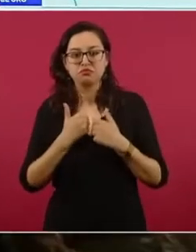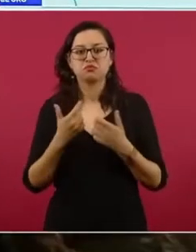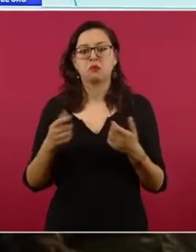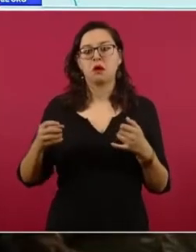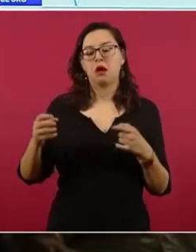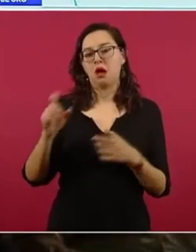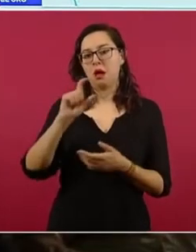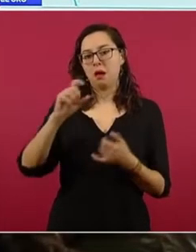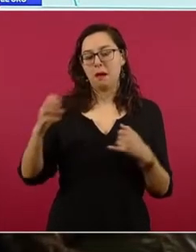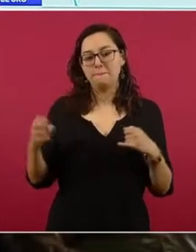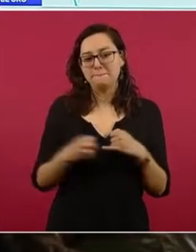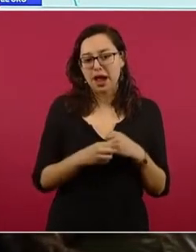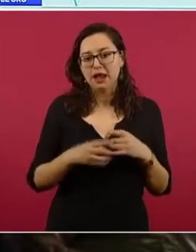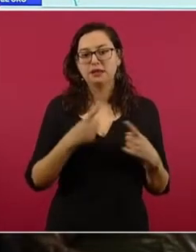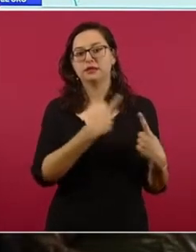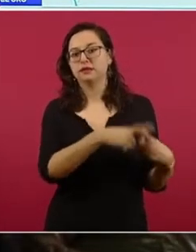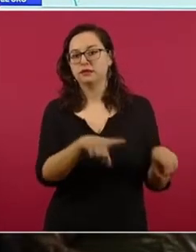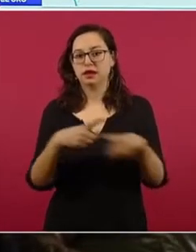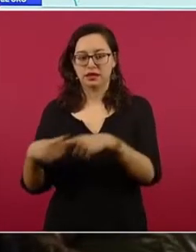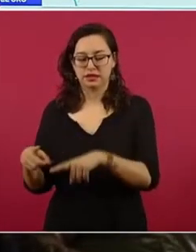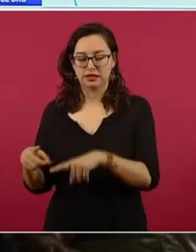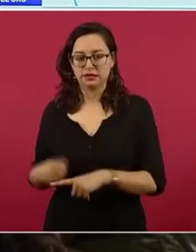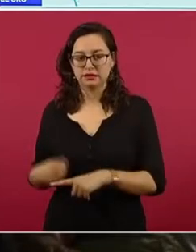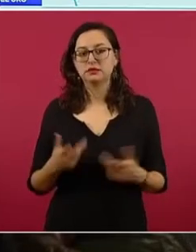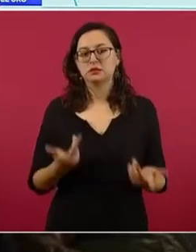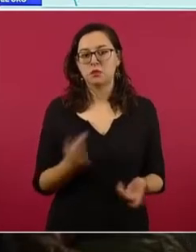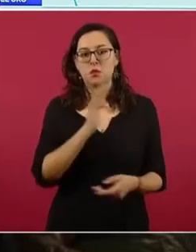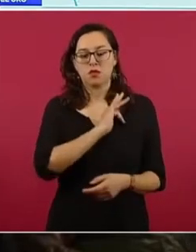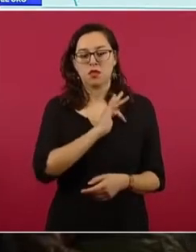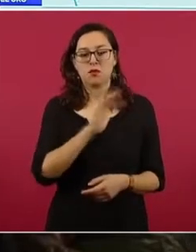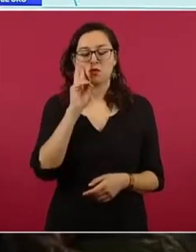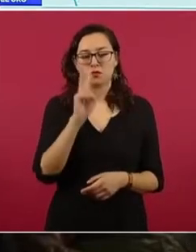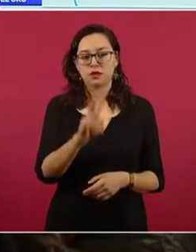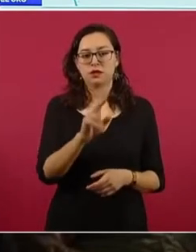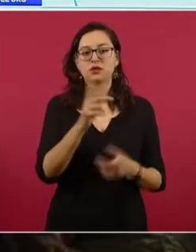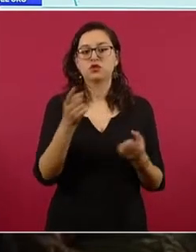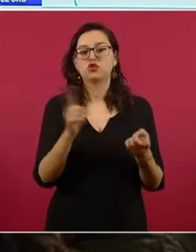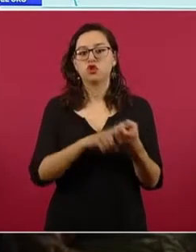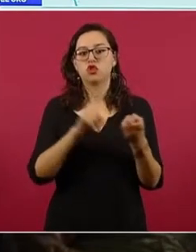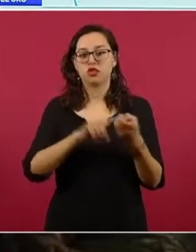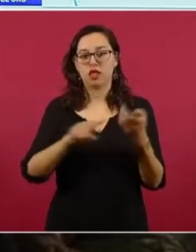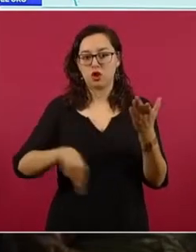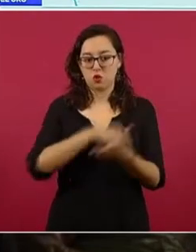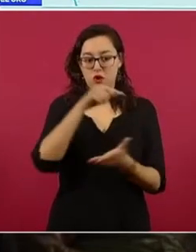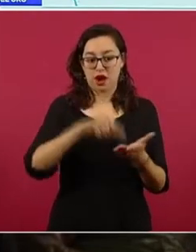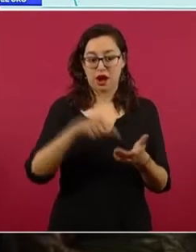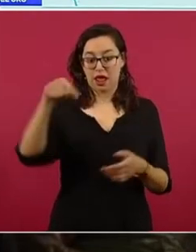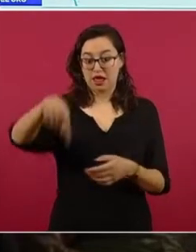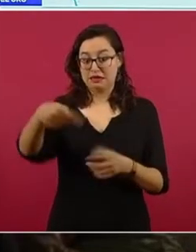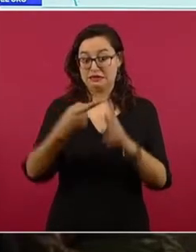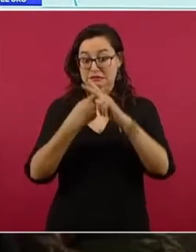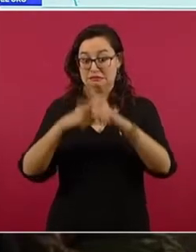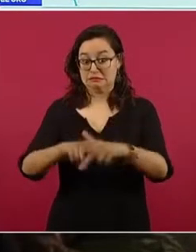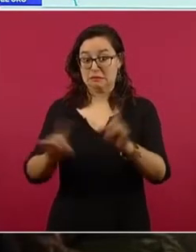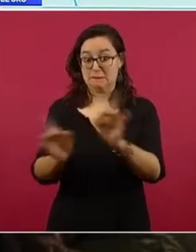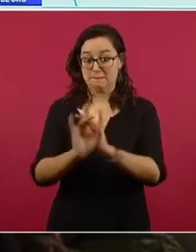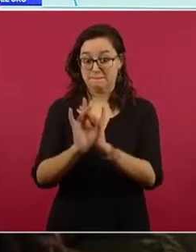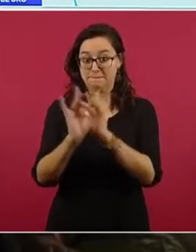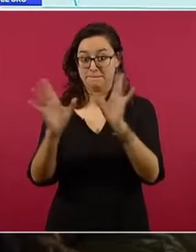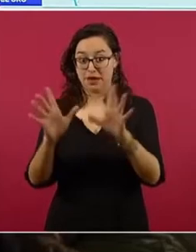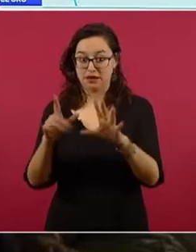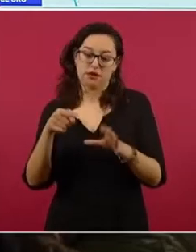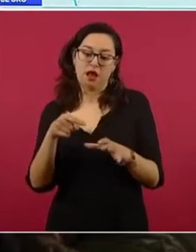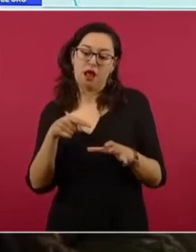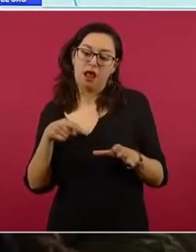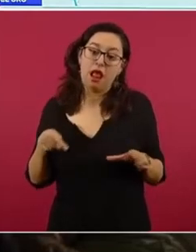Este fue el evento de San José de Gracia y estos son los municipios donde está el despliegue permanente